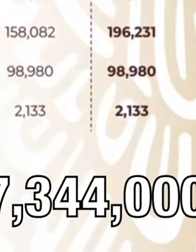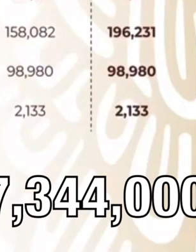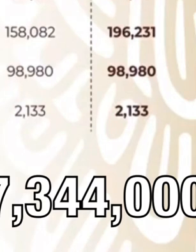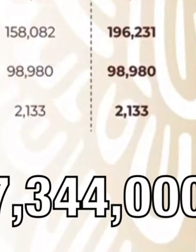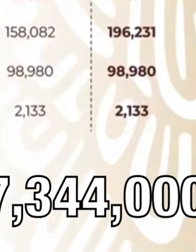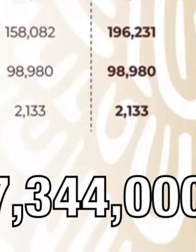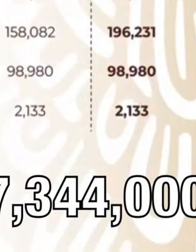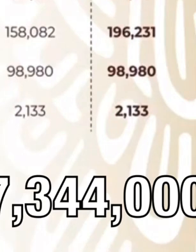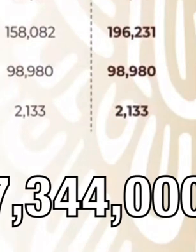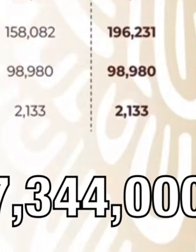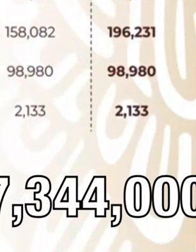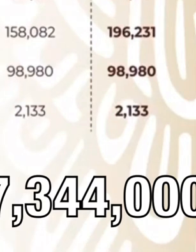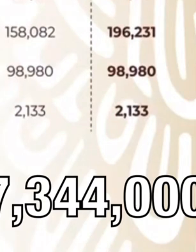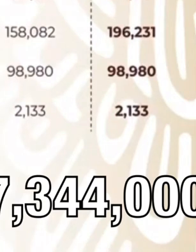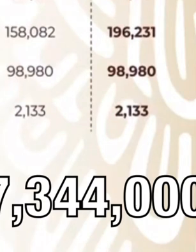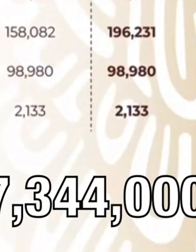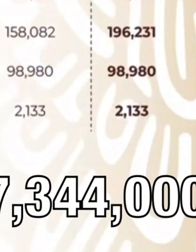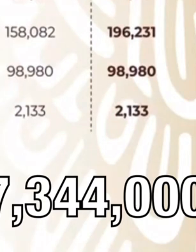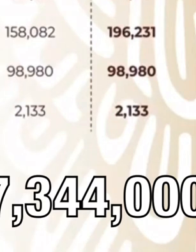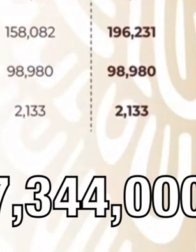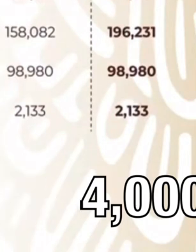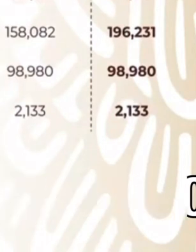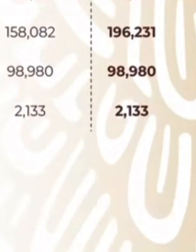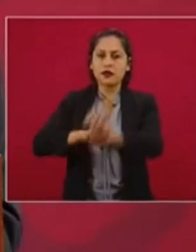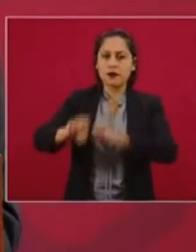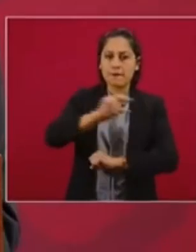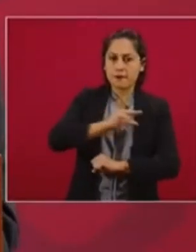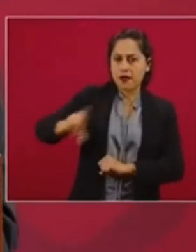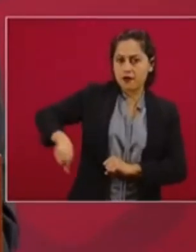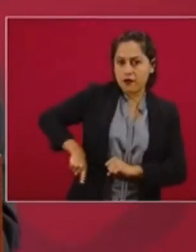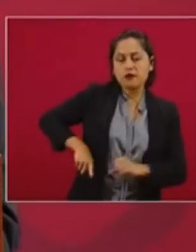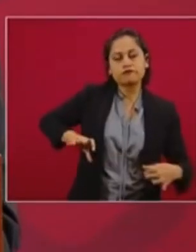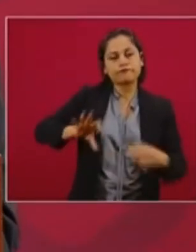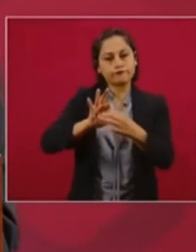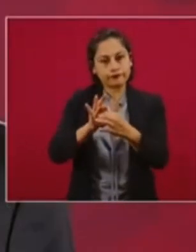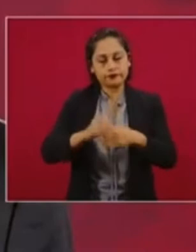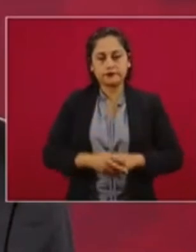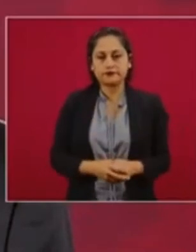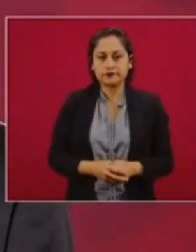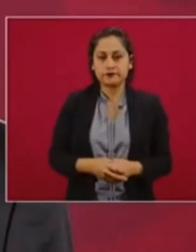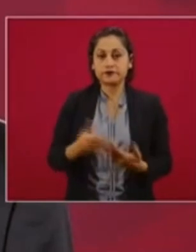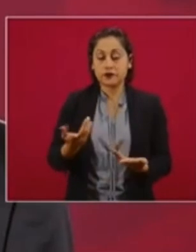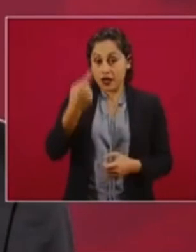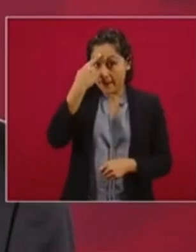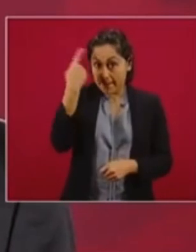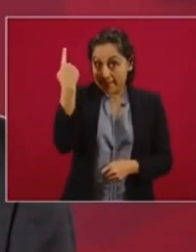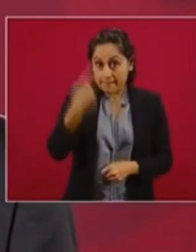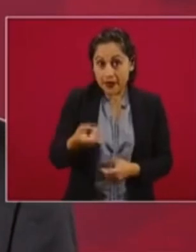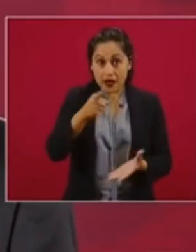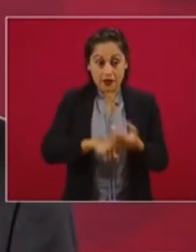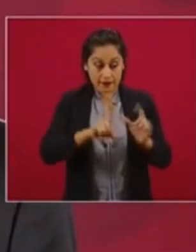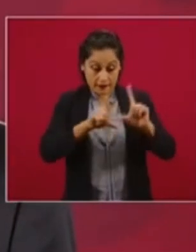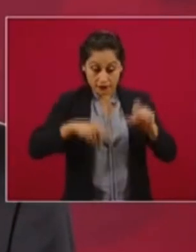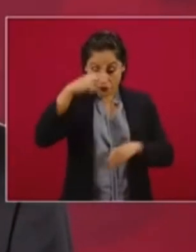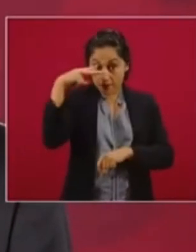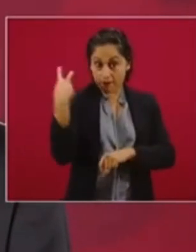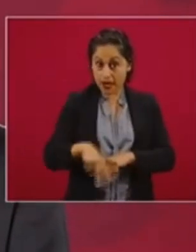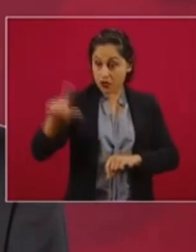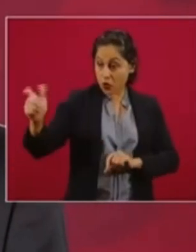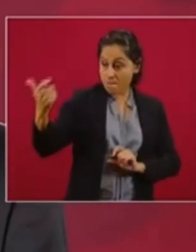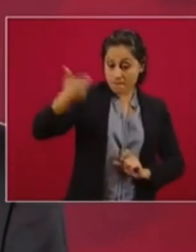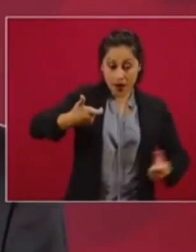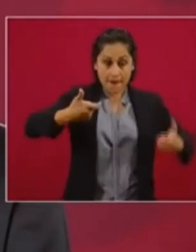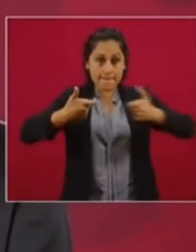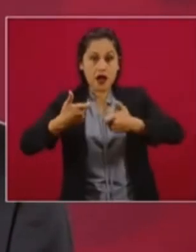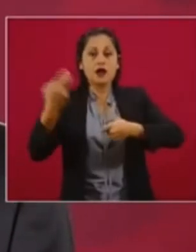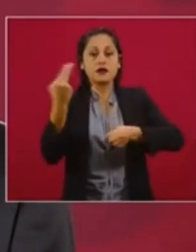lo que pueden ver en la segunda columna, es más de un punto porcentual del Producto Interno Bruto. Para asegurar las inversiones que requiere el país, es necesario garantizar el